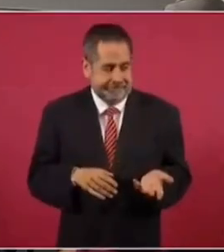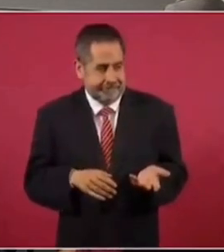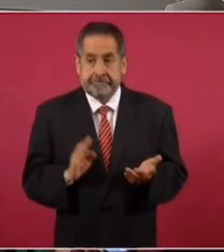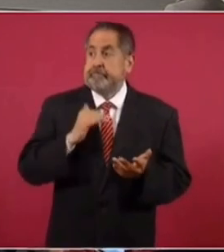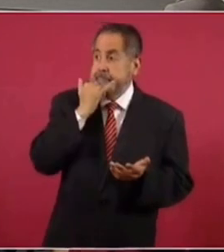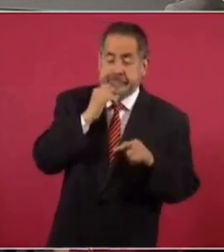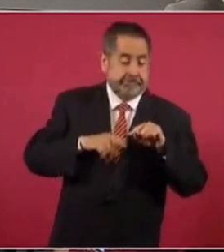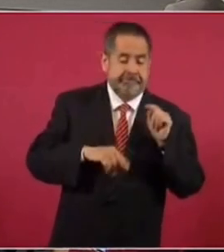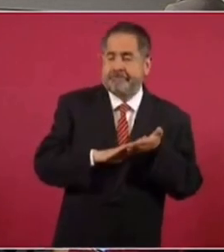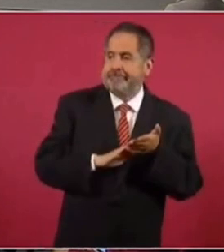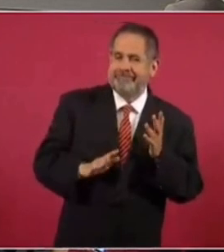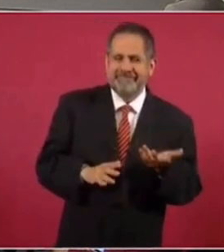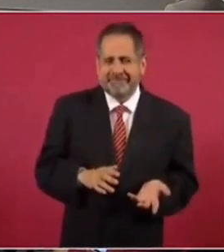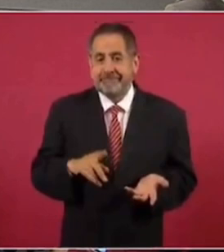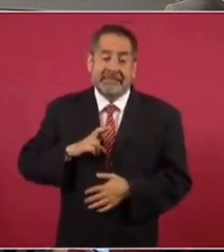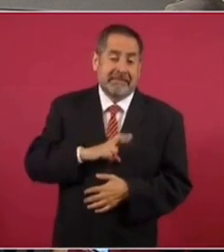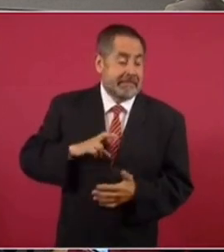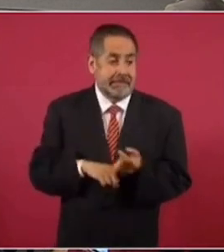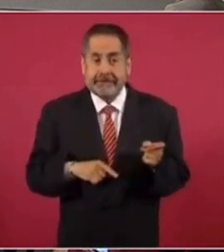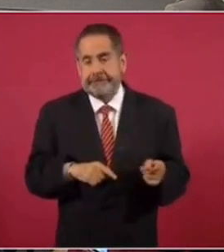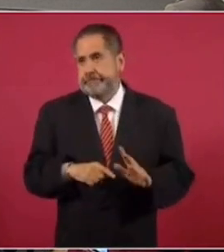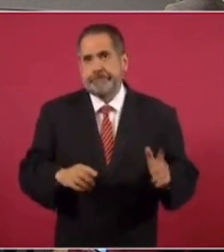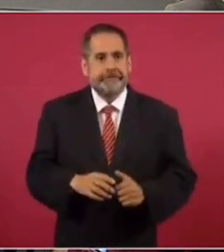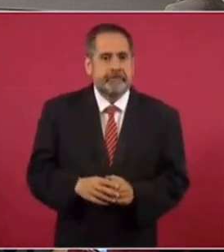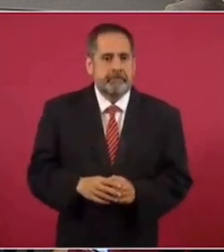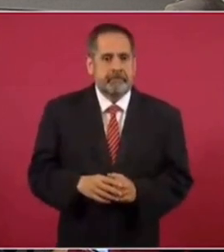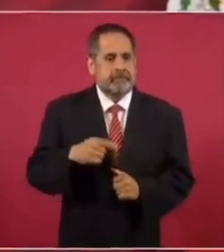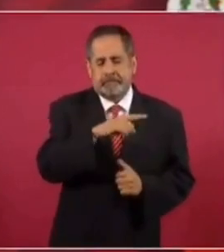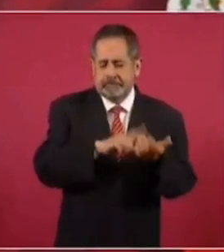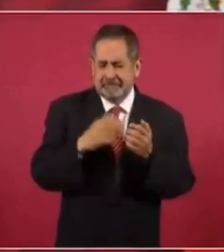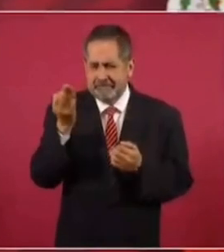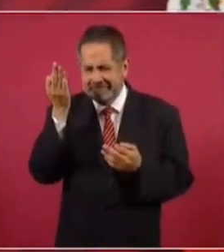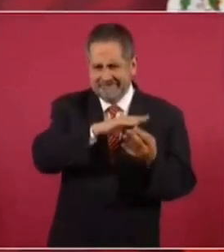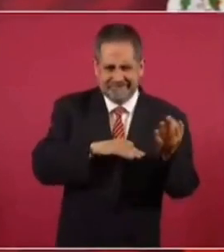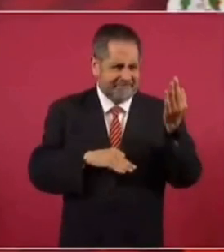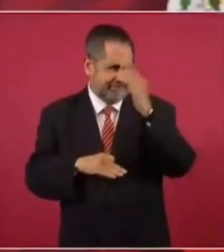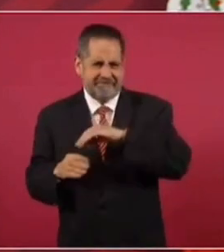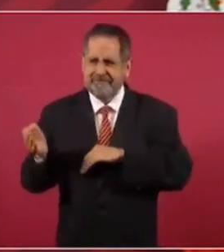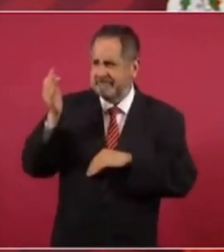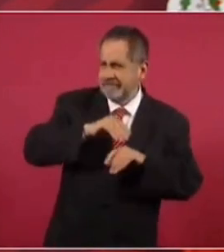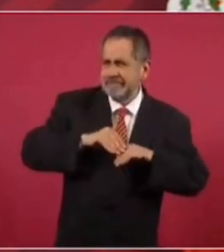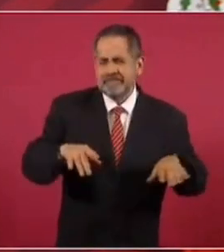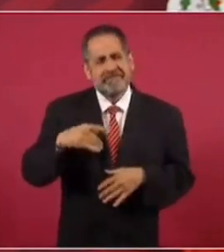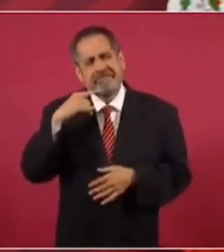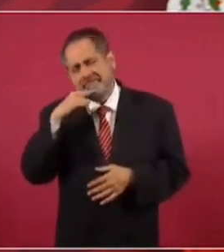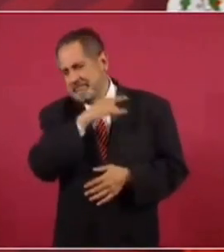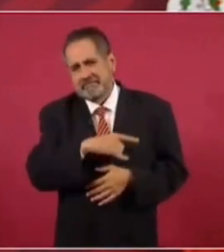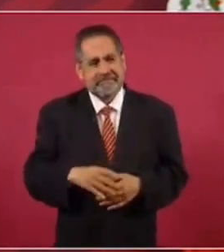terminal. Pero trae mucho coraje y son muy falsarios y hipócritas.